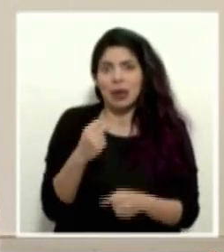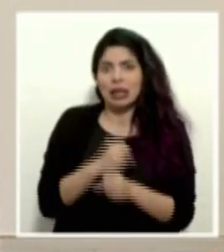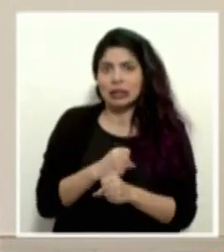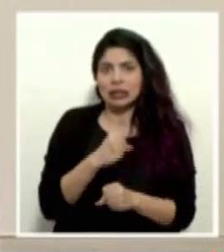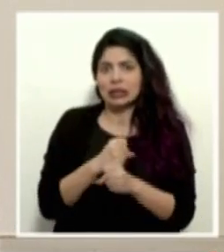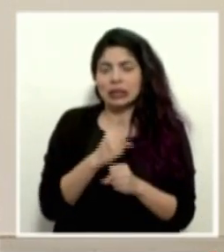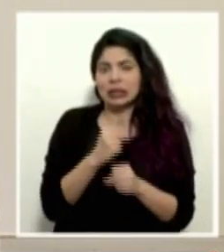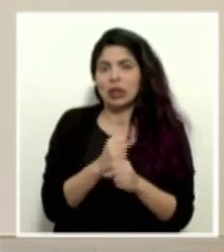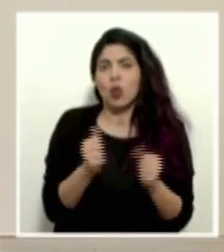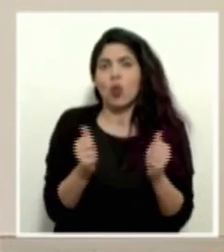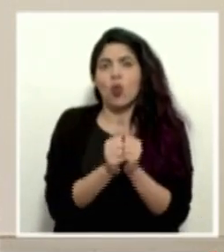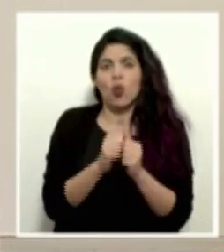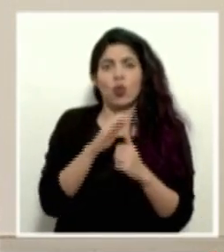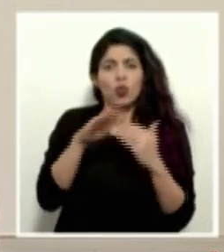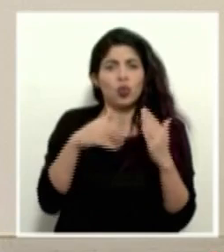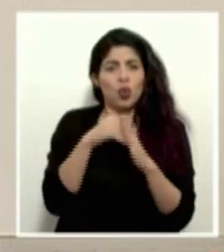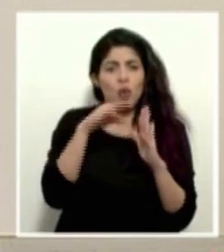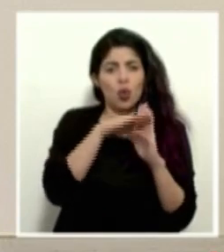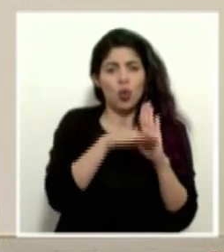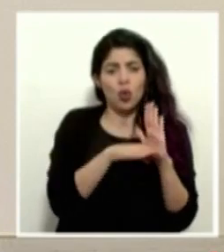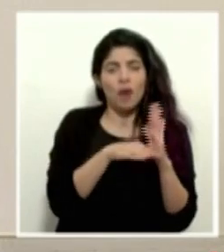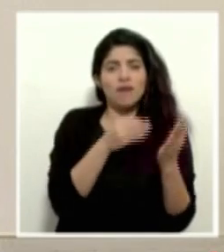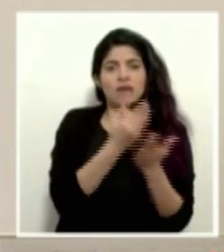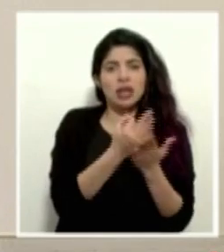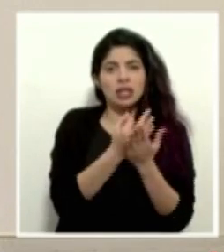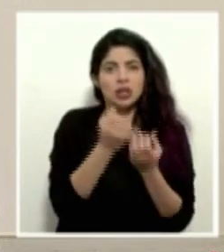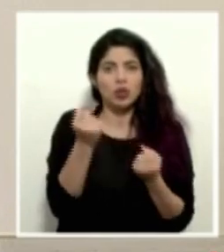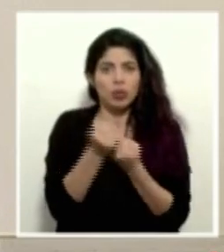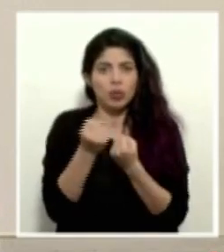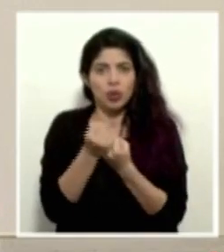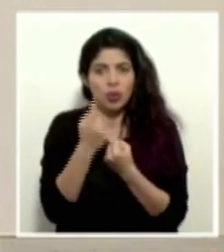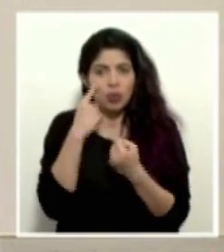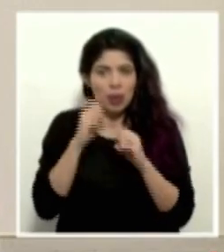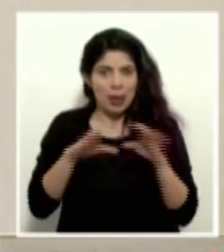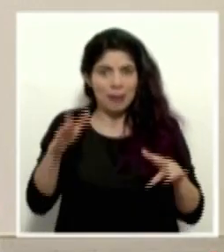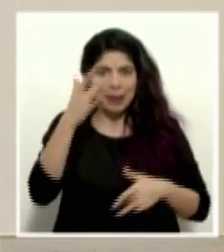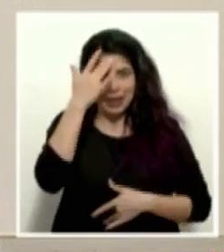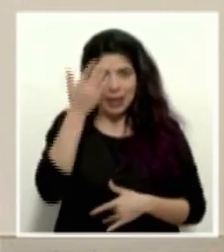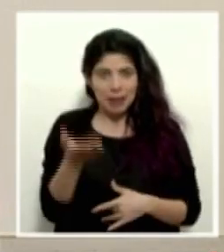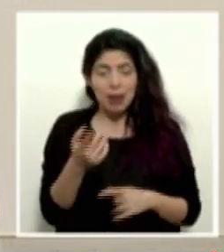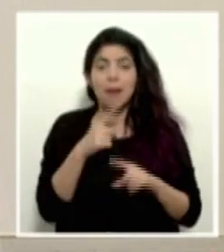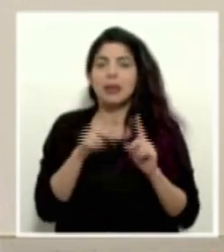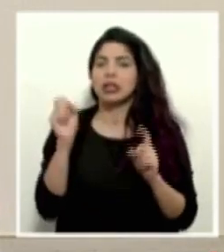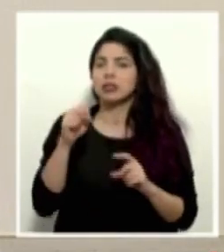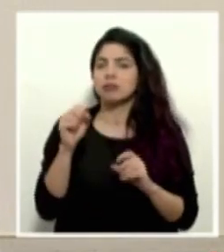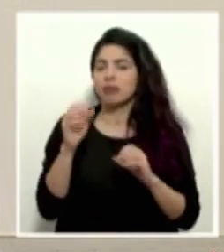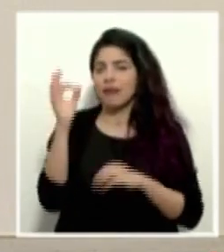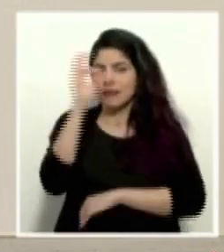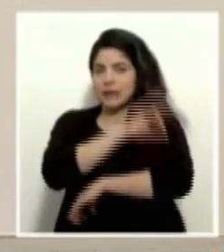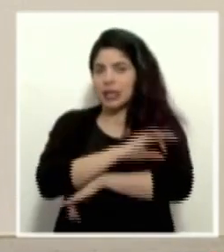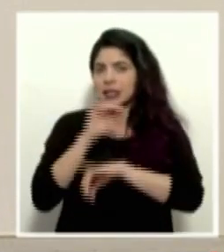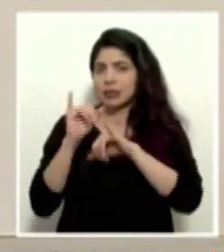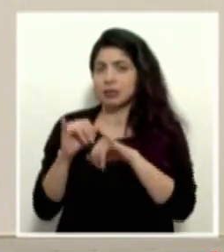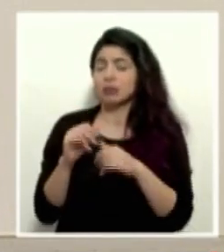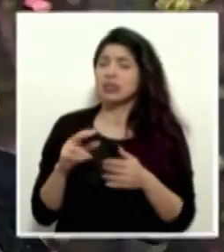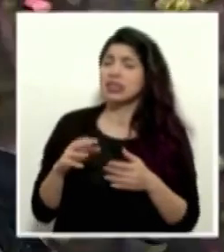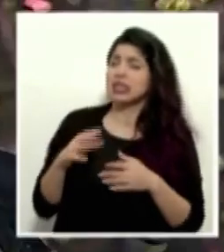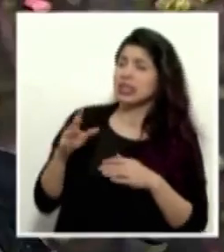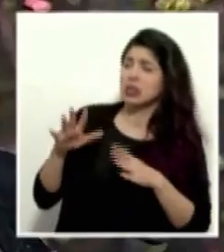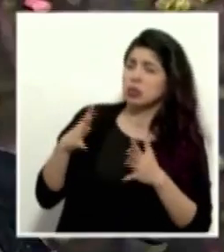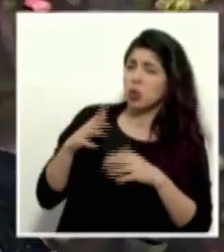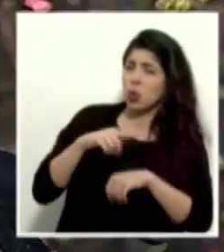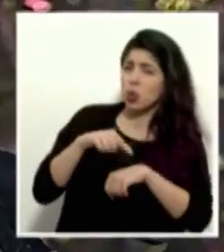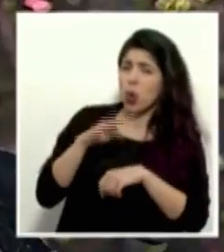¿verdad? con todas las medidas de soporte financiero que se puedan lograr en medio de una pandemia, pero sí mantenemos la fecha. Se estaba tardando